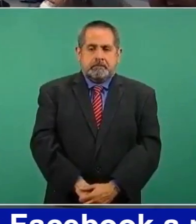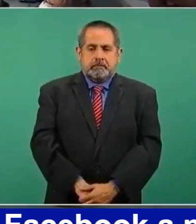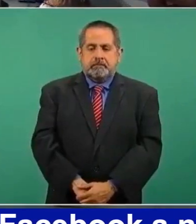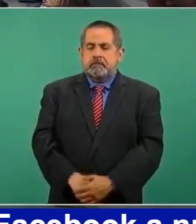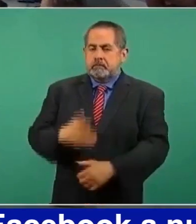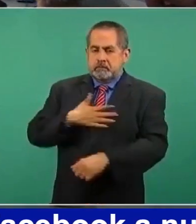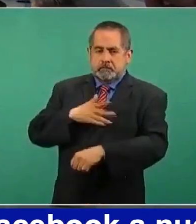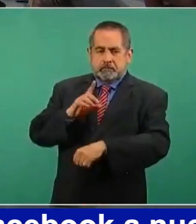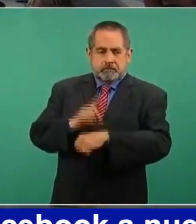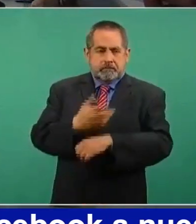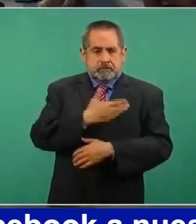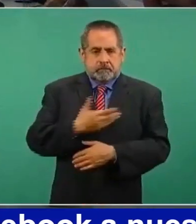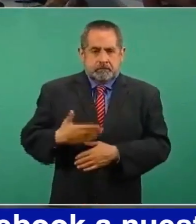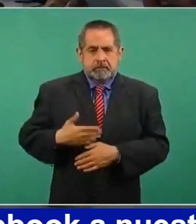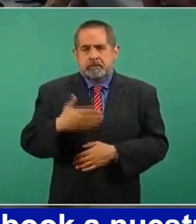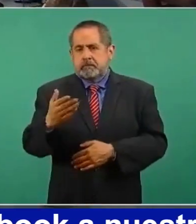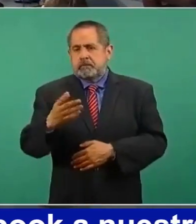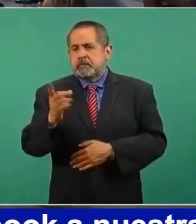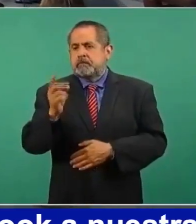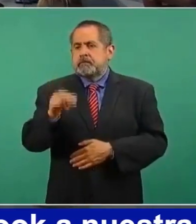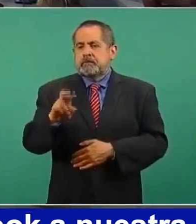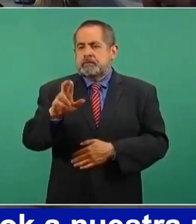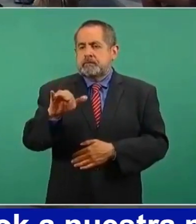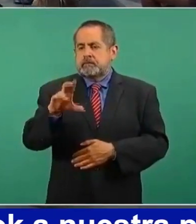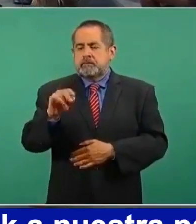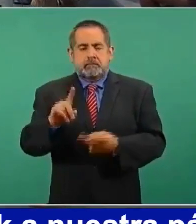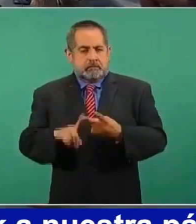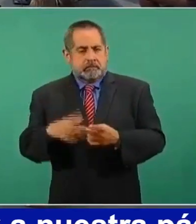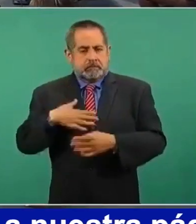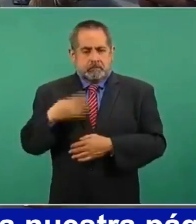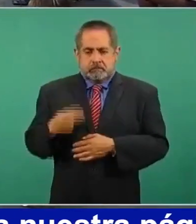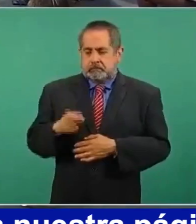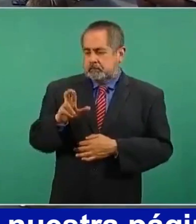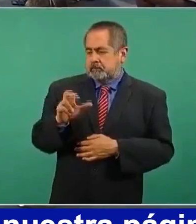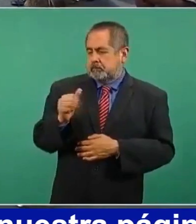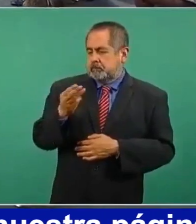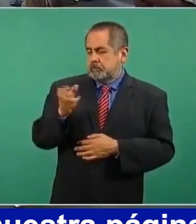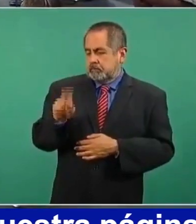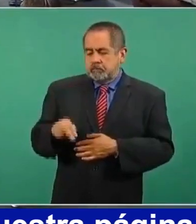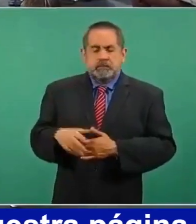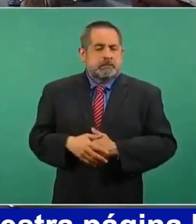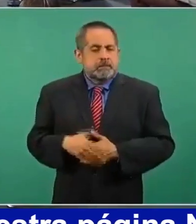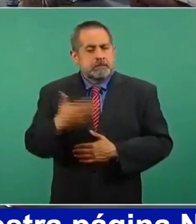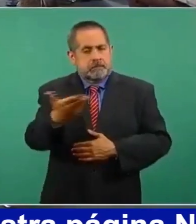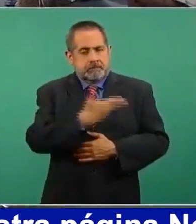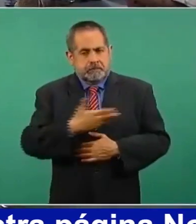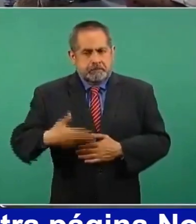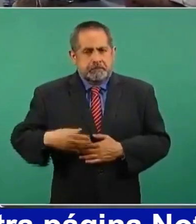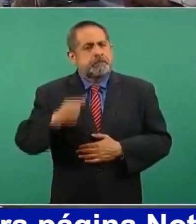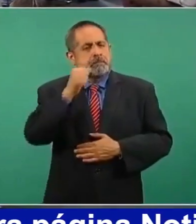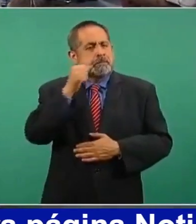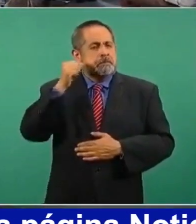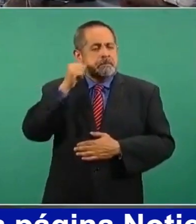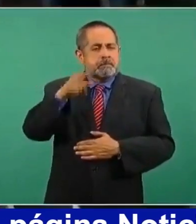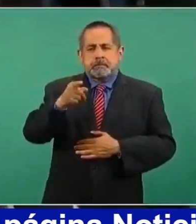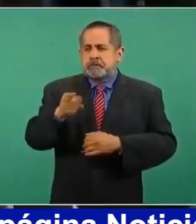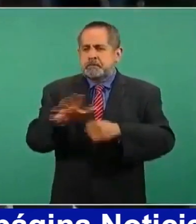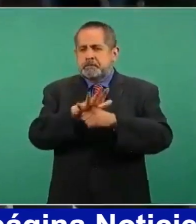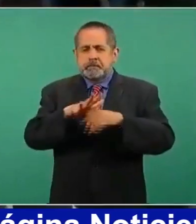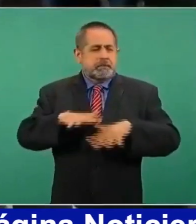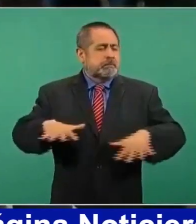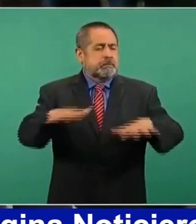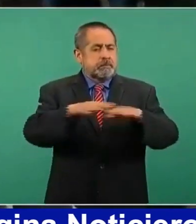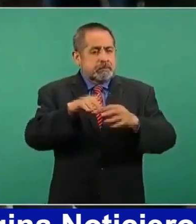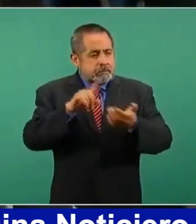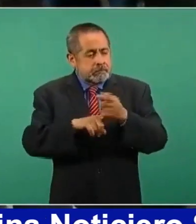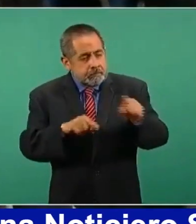Presidente y don Ricardo Ramón Flores, corresponsal de Contrapeso Digital. Presidente, el día de ayer en plena pandemia se llevó